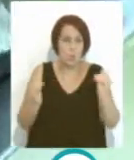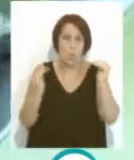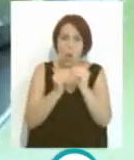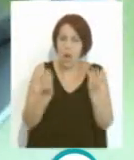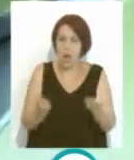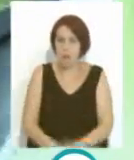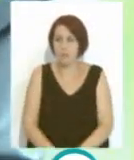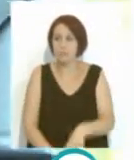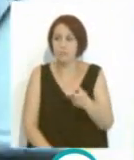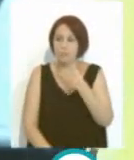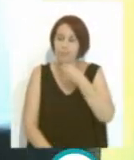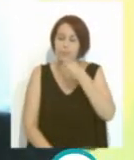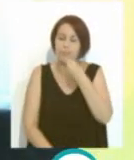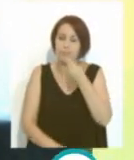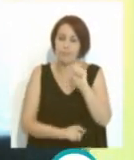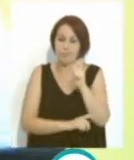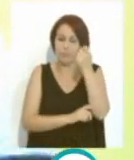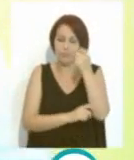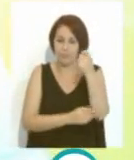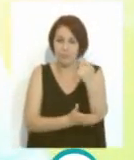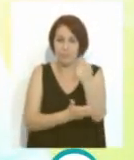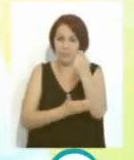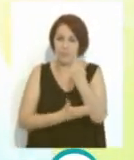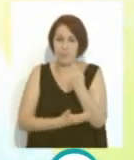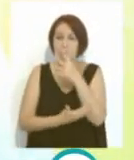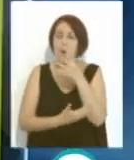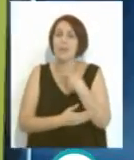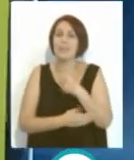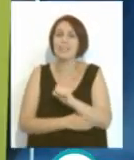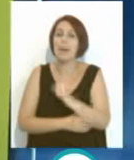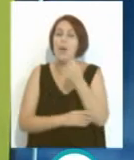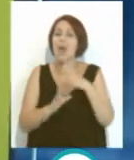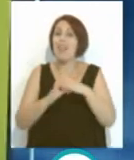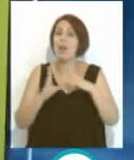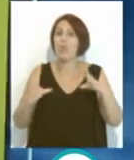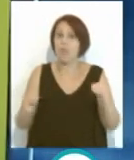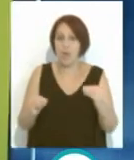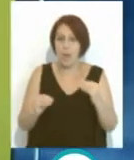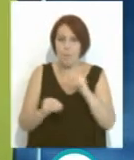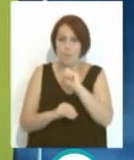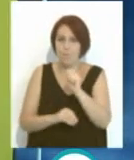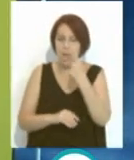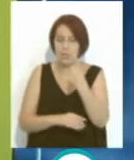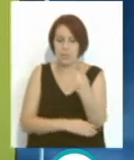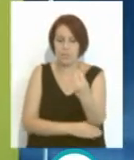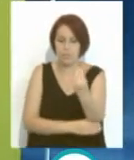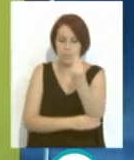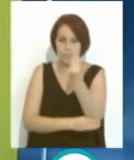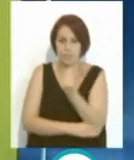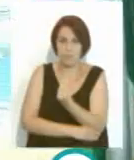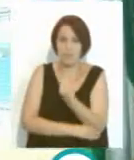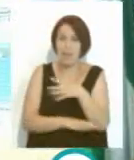ello, y ahí tienen ese bonito trofeo que consiguieron al ser campeones de Andalucía, el Cádiz